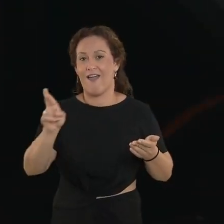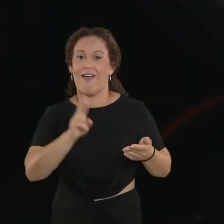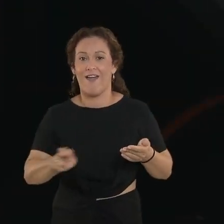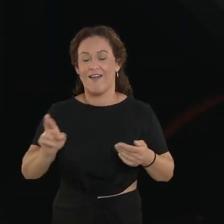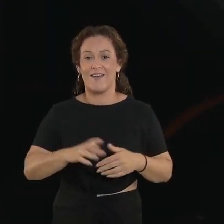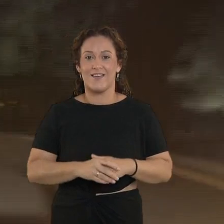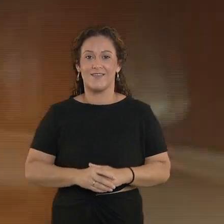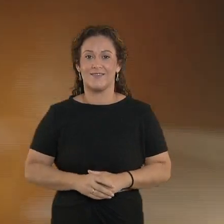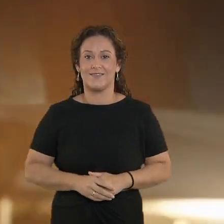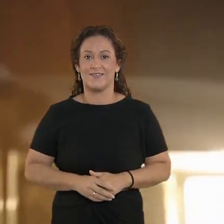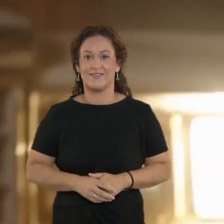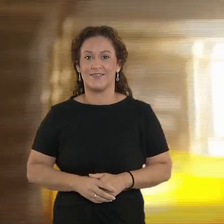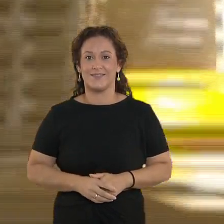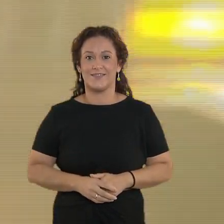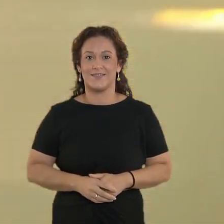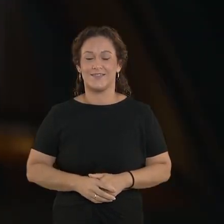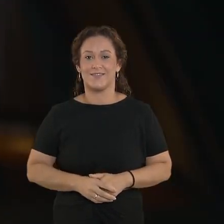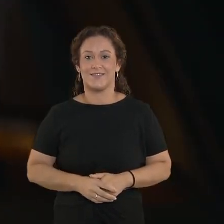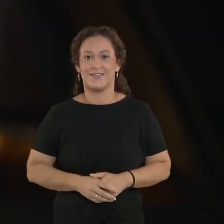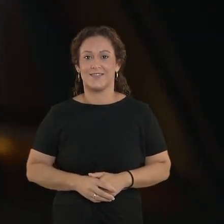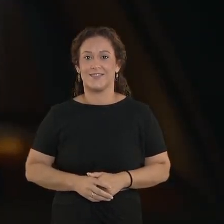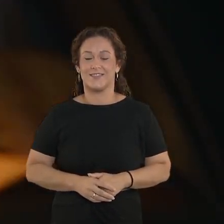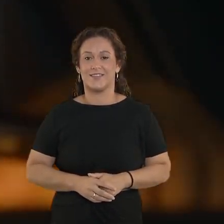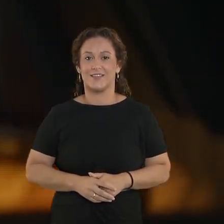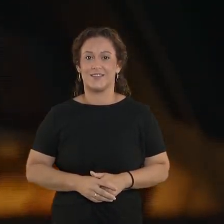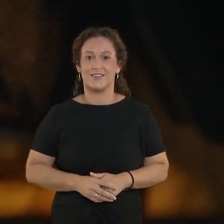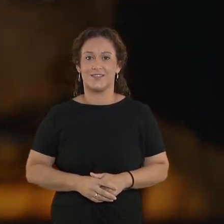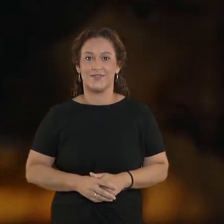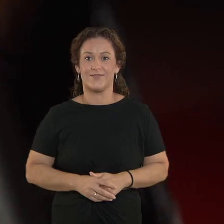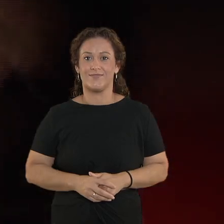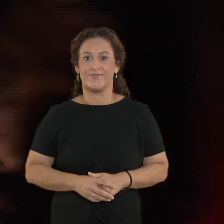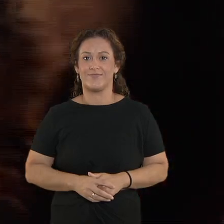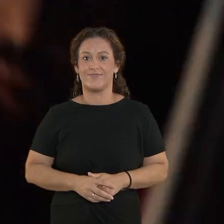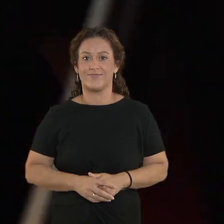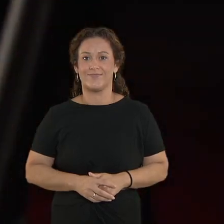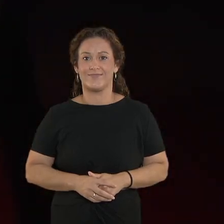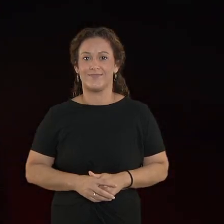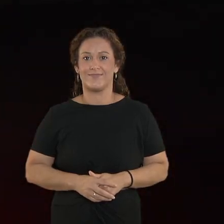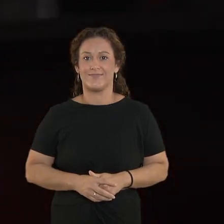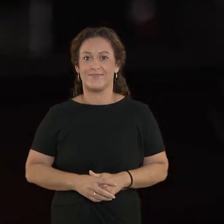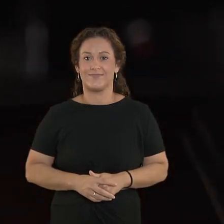pero todavía no.